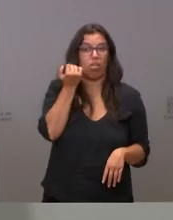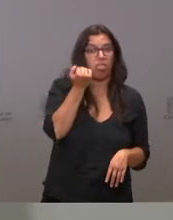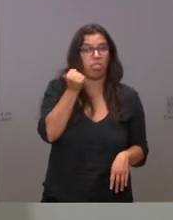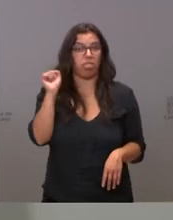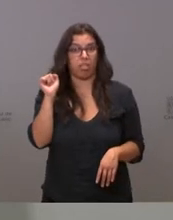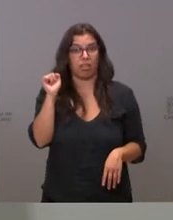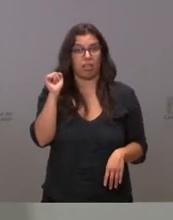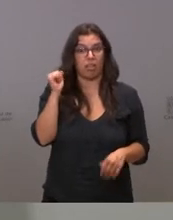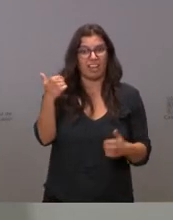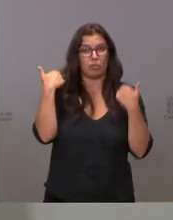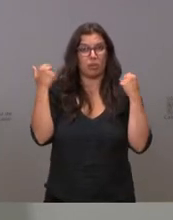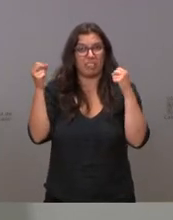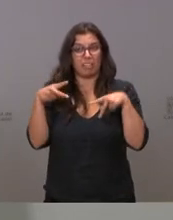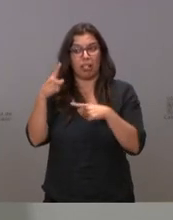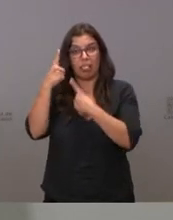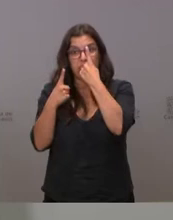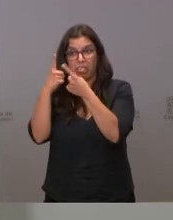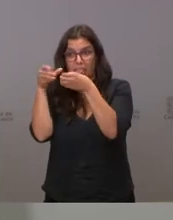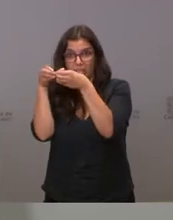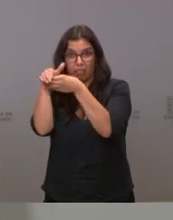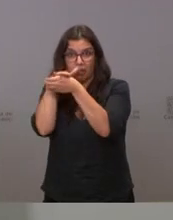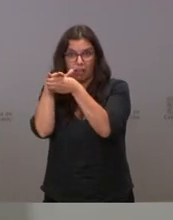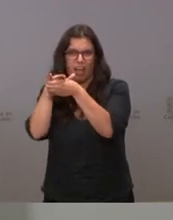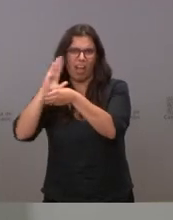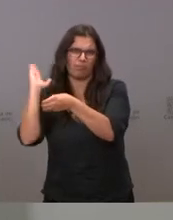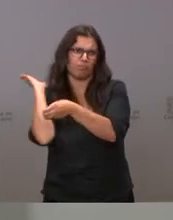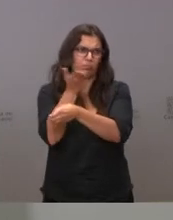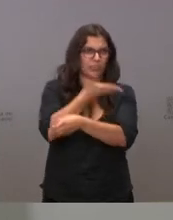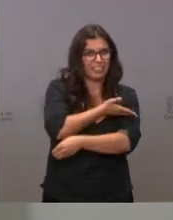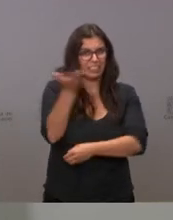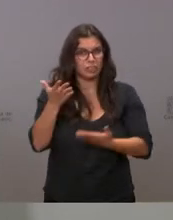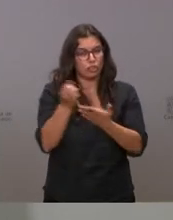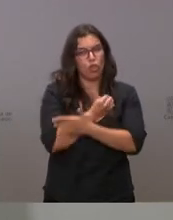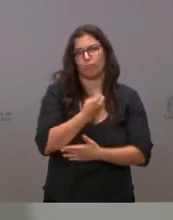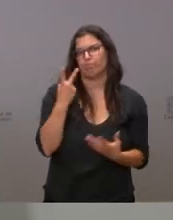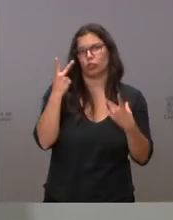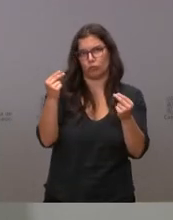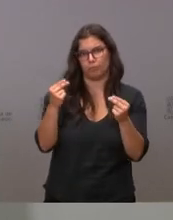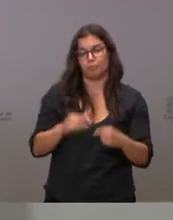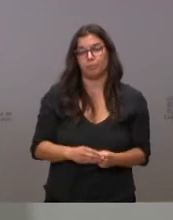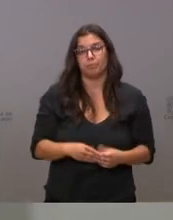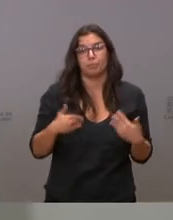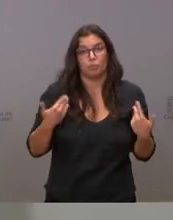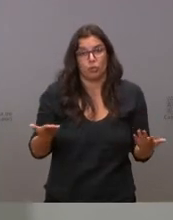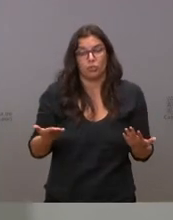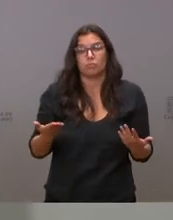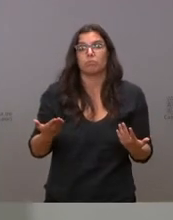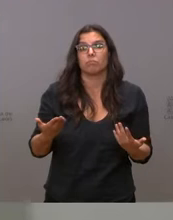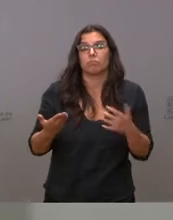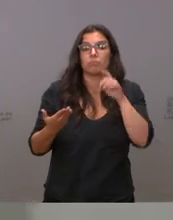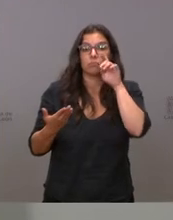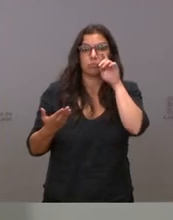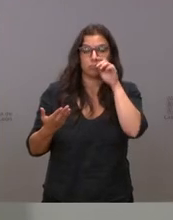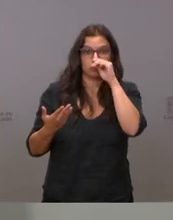y la irresponsabilidad de unos cause el perjuicio de todos. Por tanto, se van a extremar